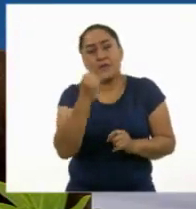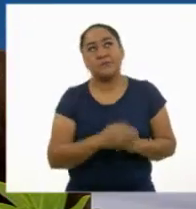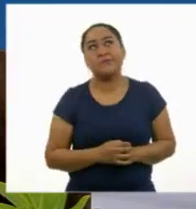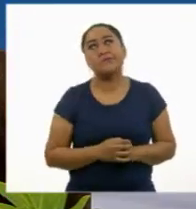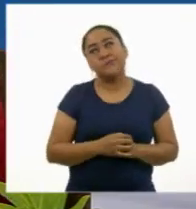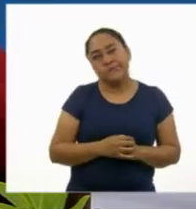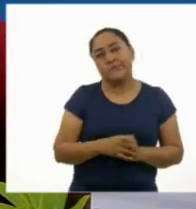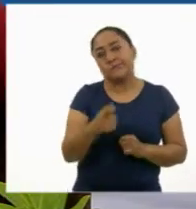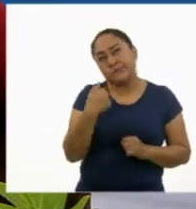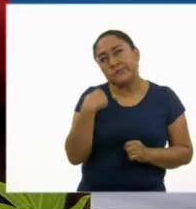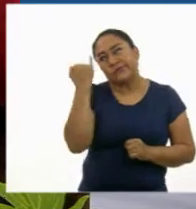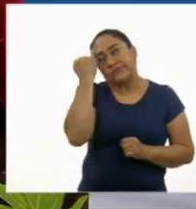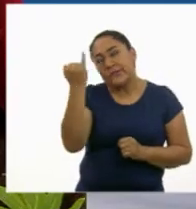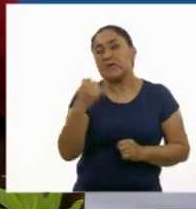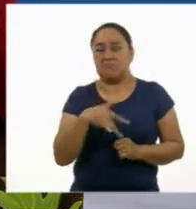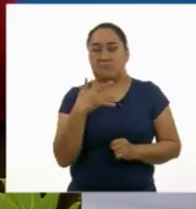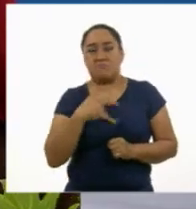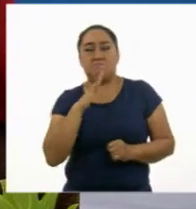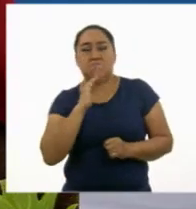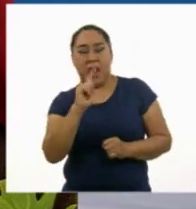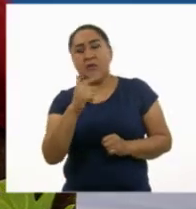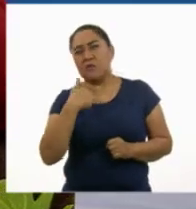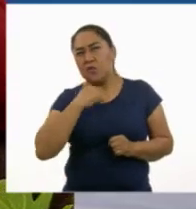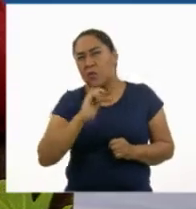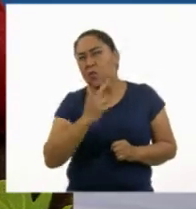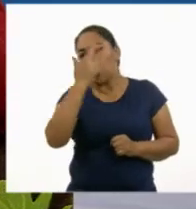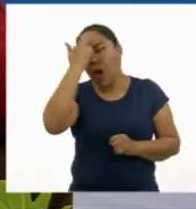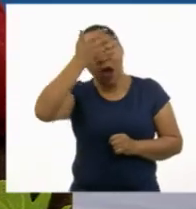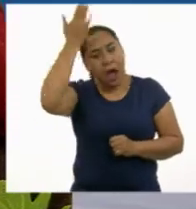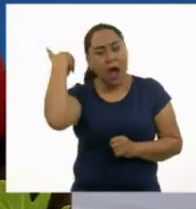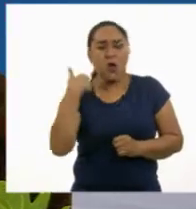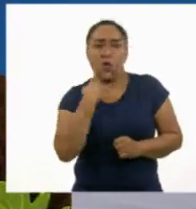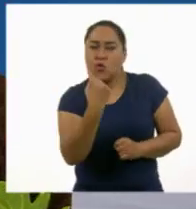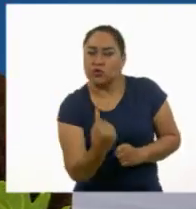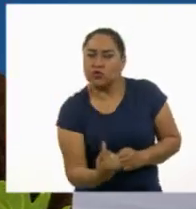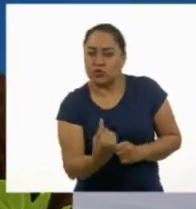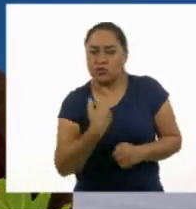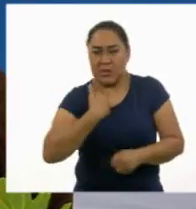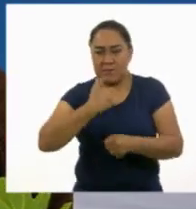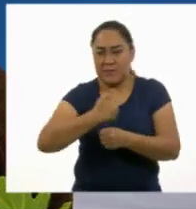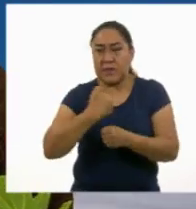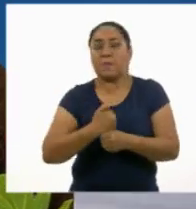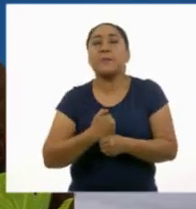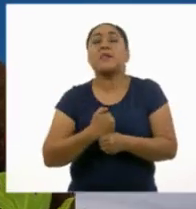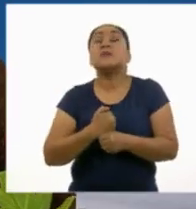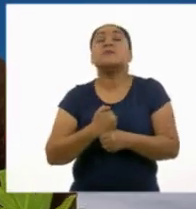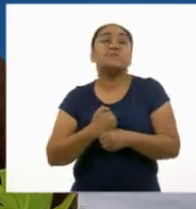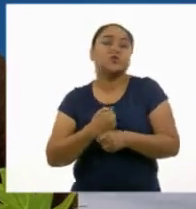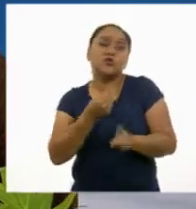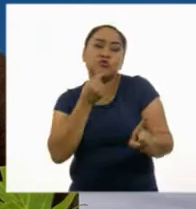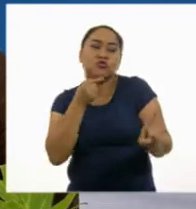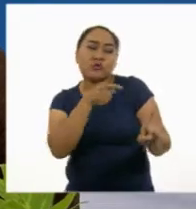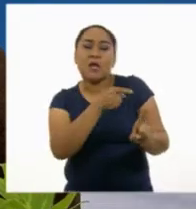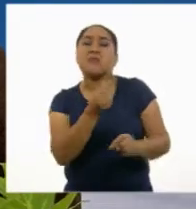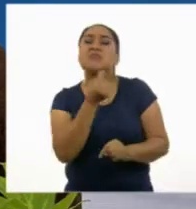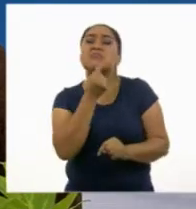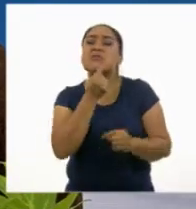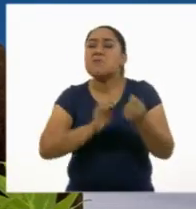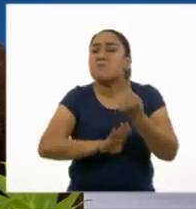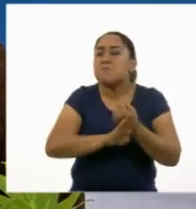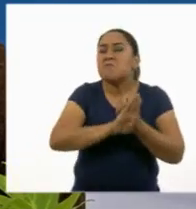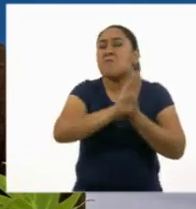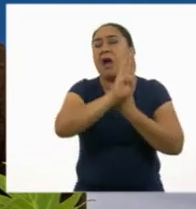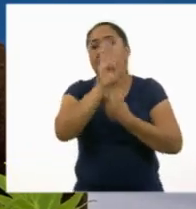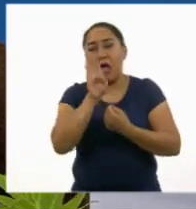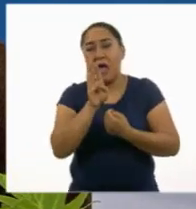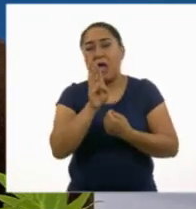sienten mal. Ahora recuerdo que cuando era niño había un compañero en la primaria que le decíamos el niño invisible. Nadie se acordaba de su